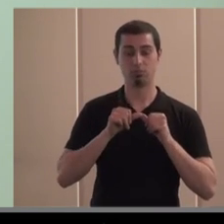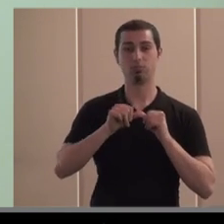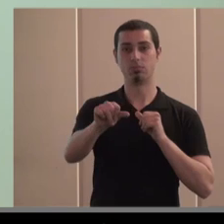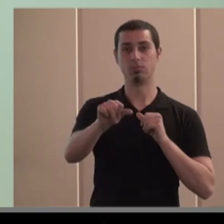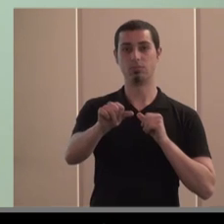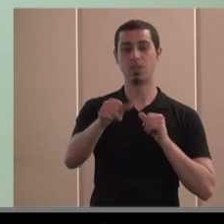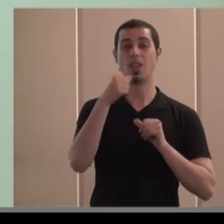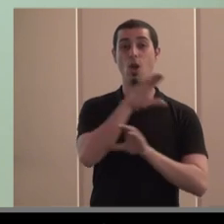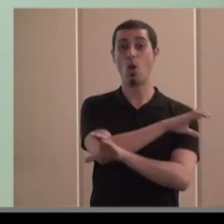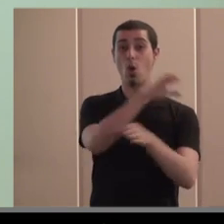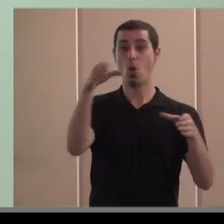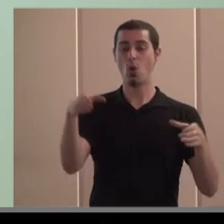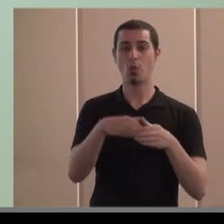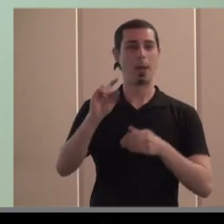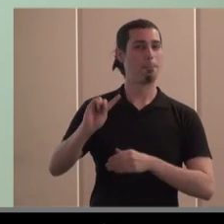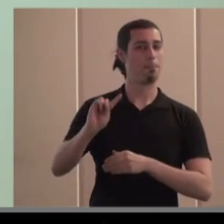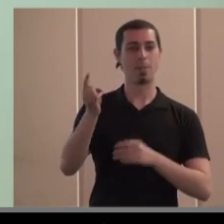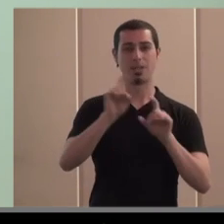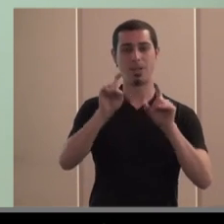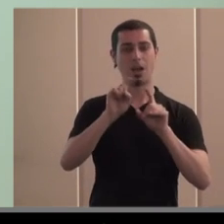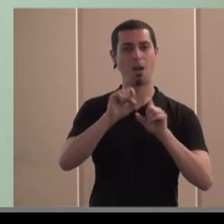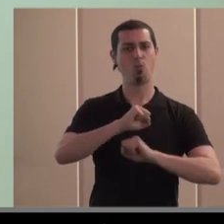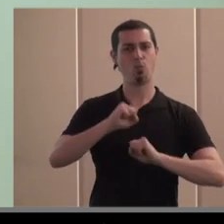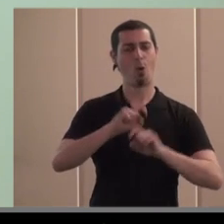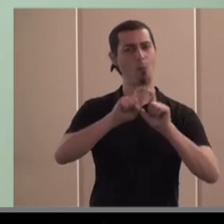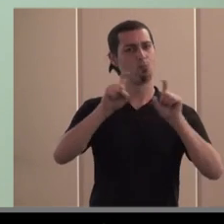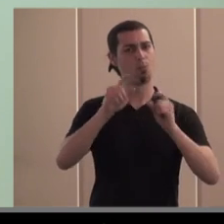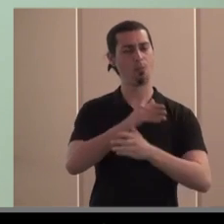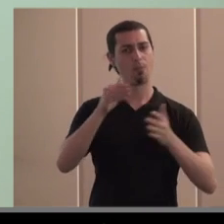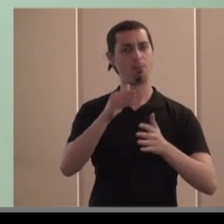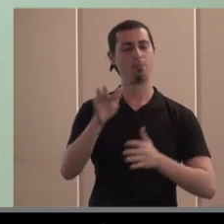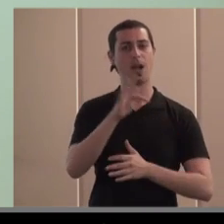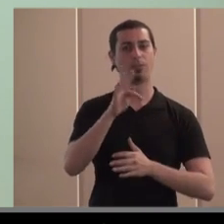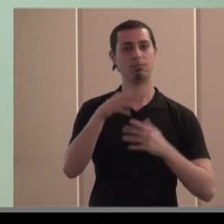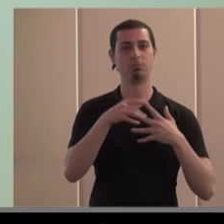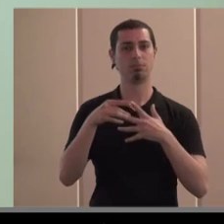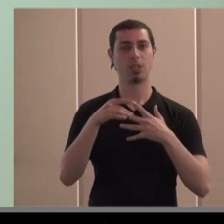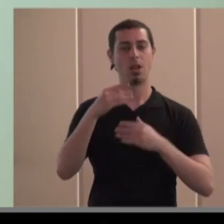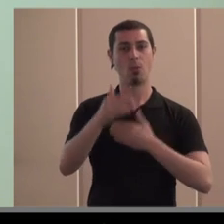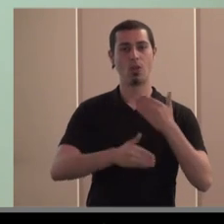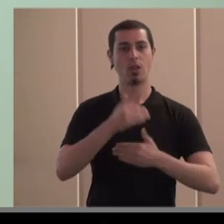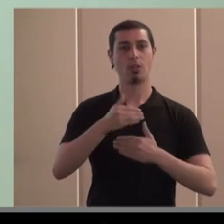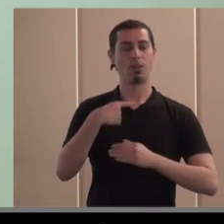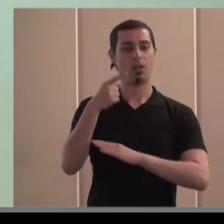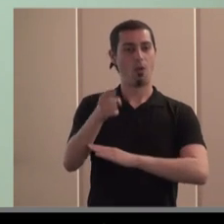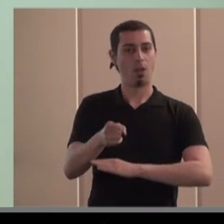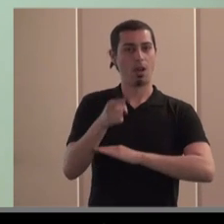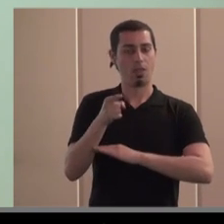aquello de decir bueno el grupo y las empresas grandes y las empresas que están liderando procesos tienen la obligación además